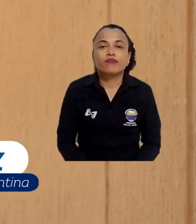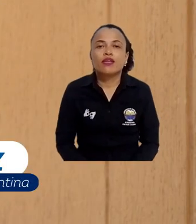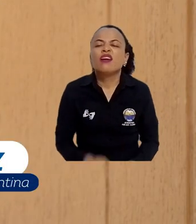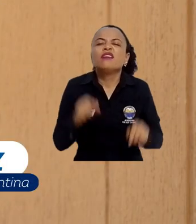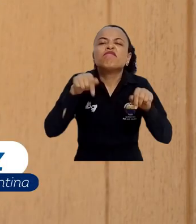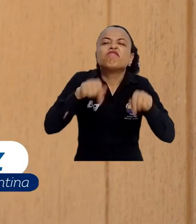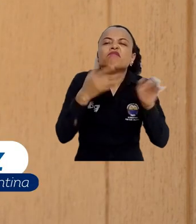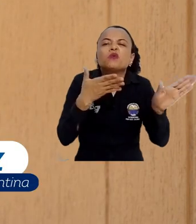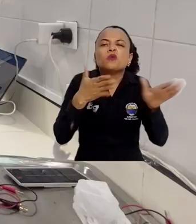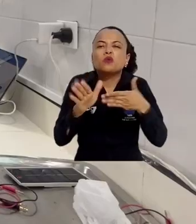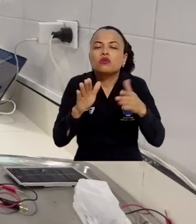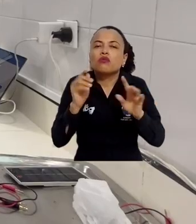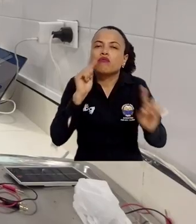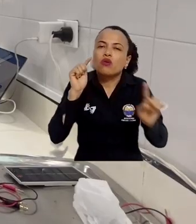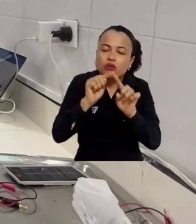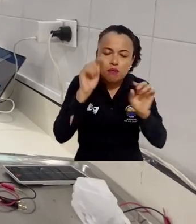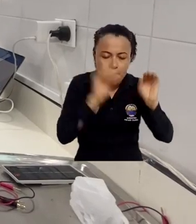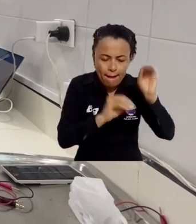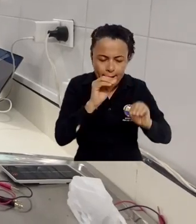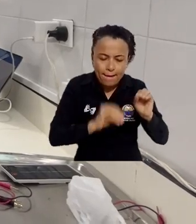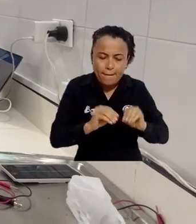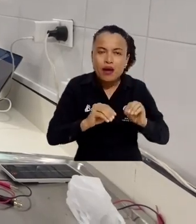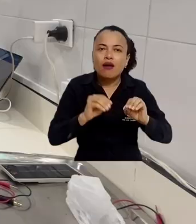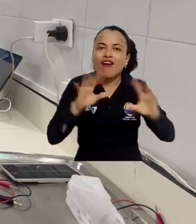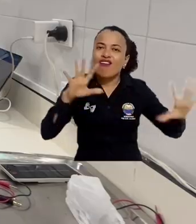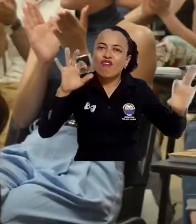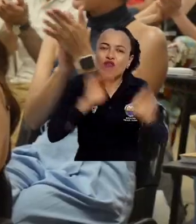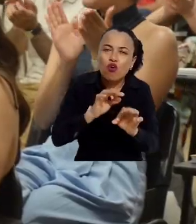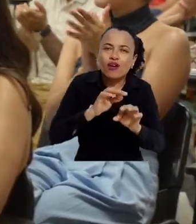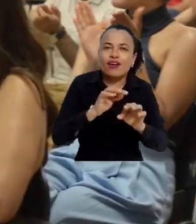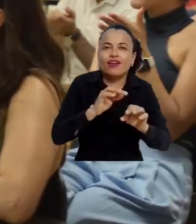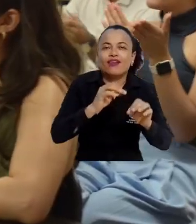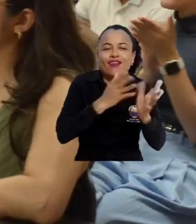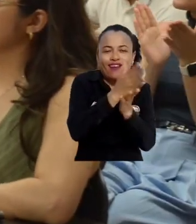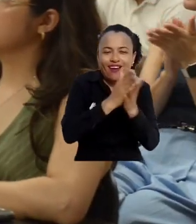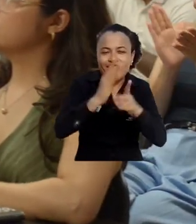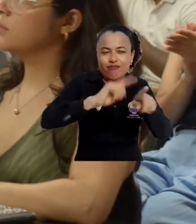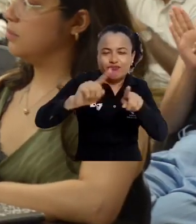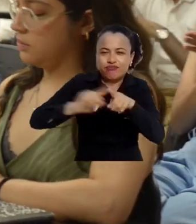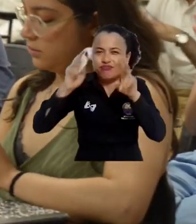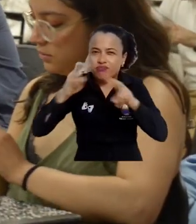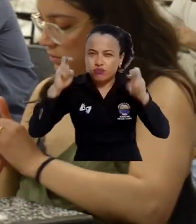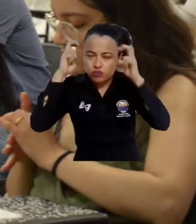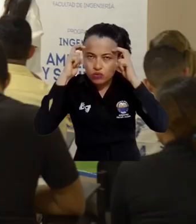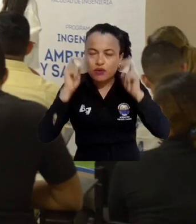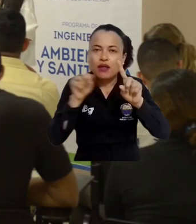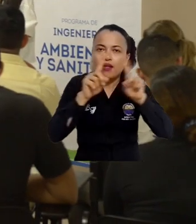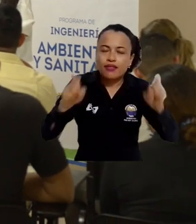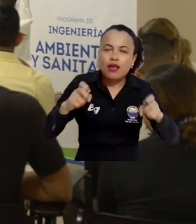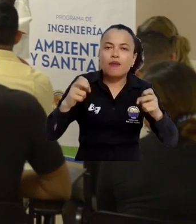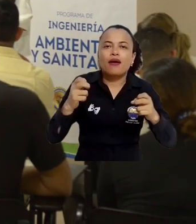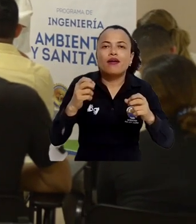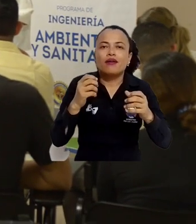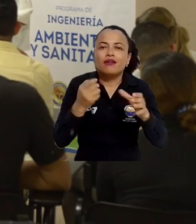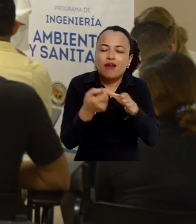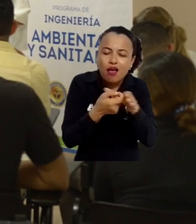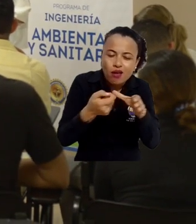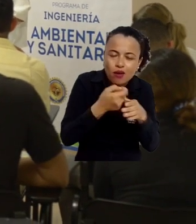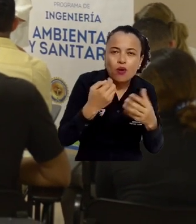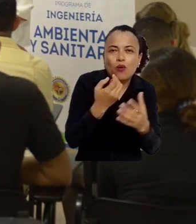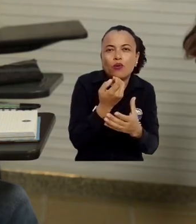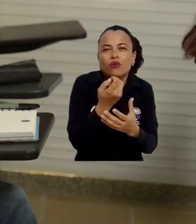interesante y lo celebro. El curso fue diseñado desde un enfoque multidisciplinario en el que se abordaron aspectos básicos de